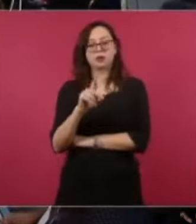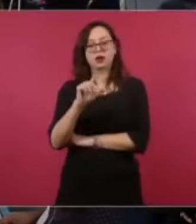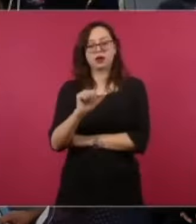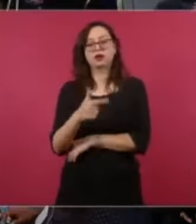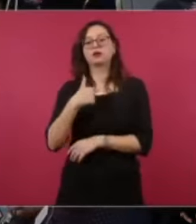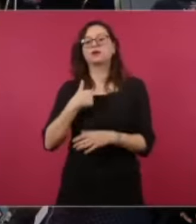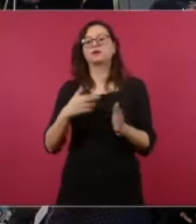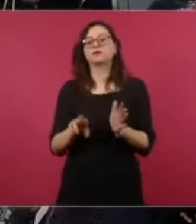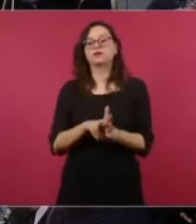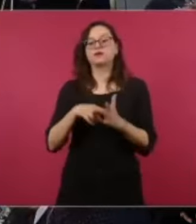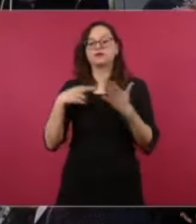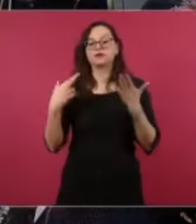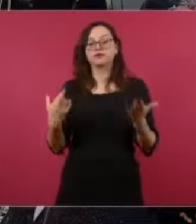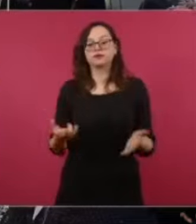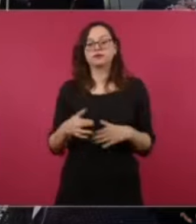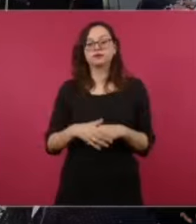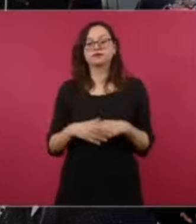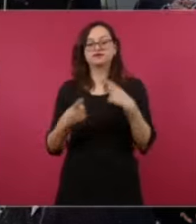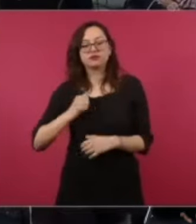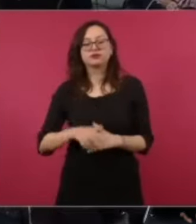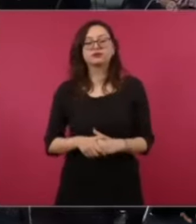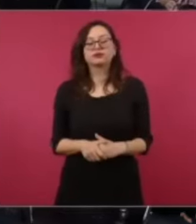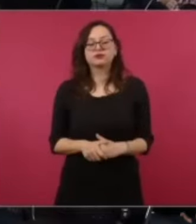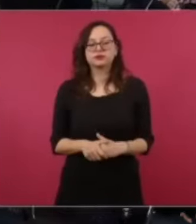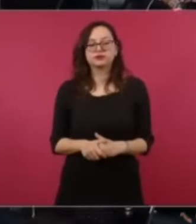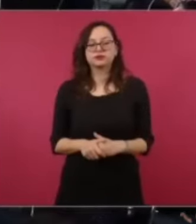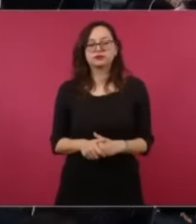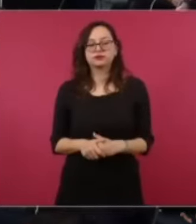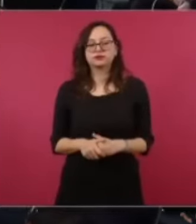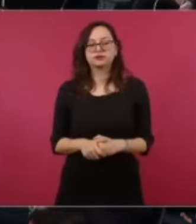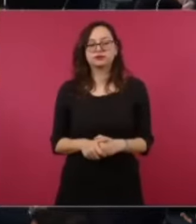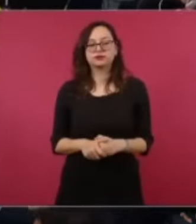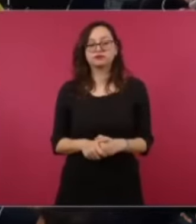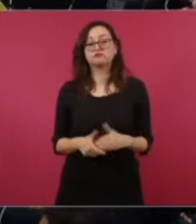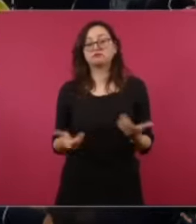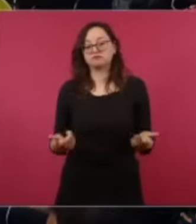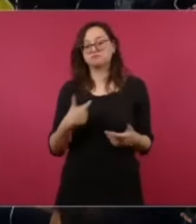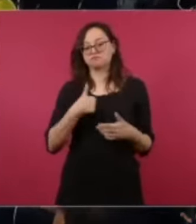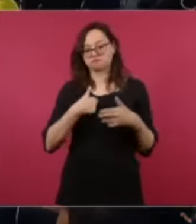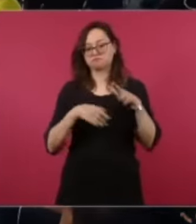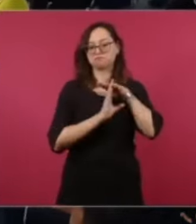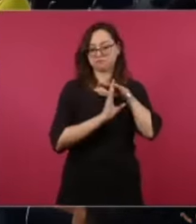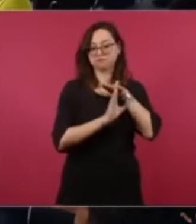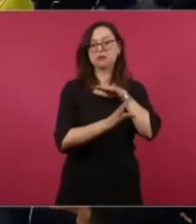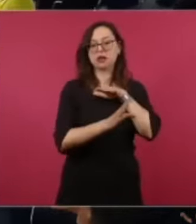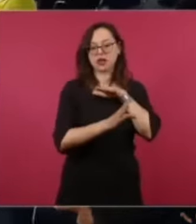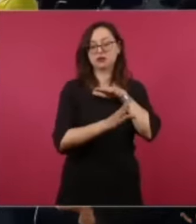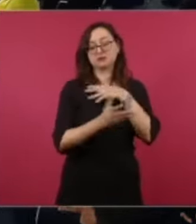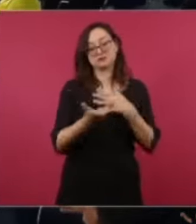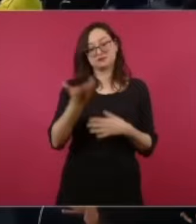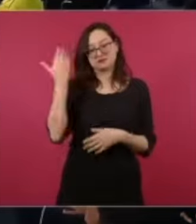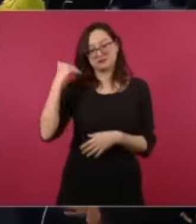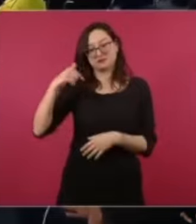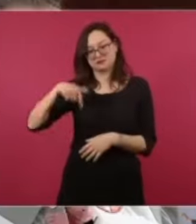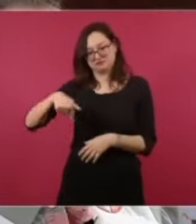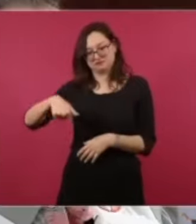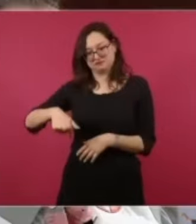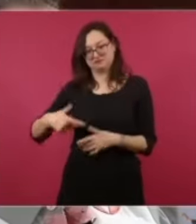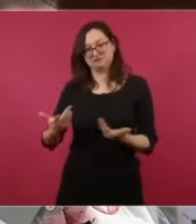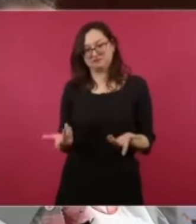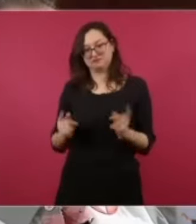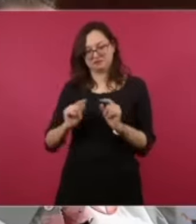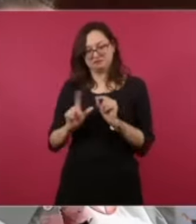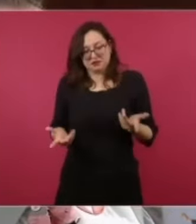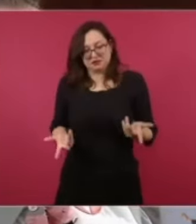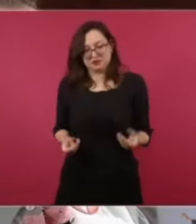nada, quise simplemente dejar correr todo el video. Pues, ustedes saben que yo casi siempre le paro para dar mi opinión, pero creo que es muy importante escuchar todo lo que ella